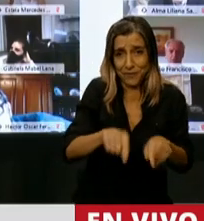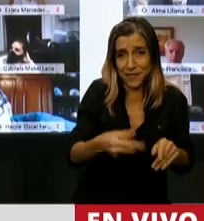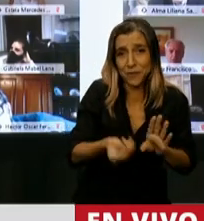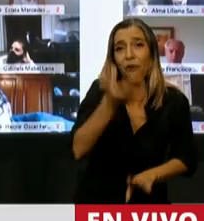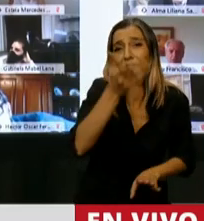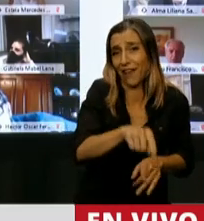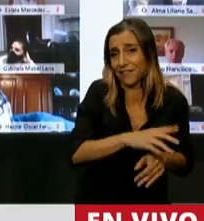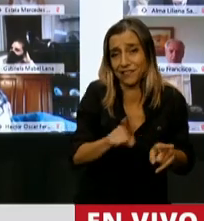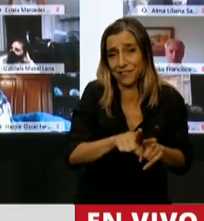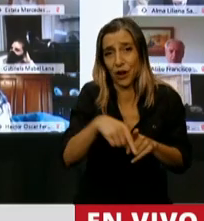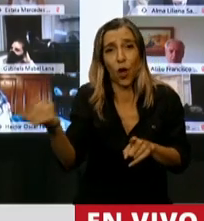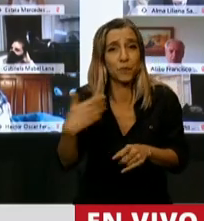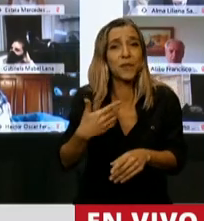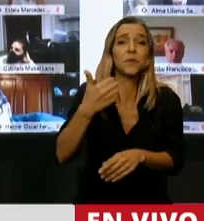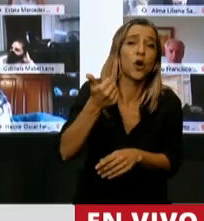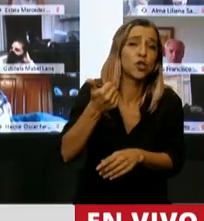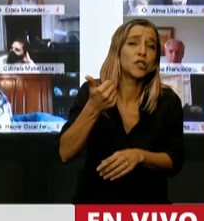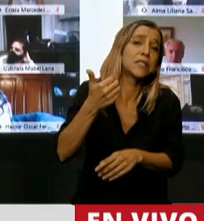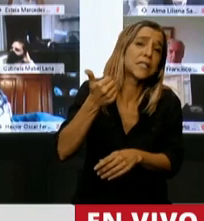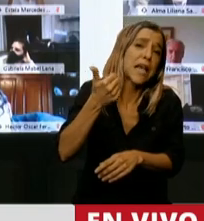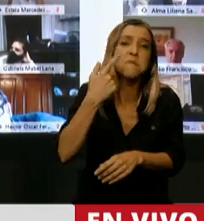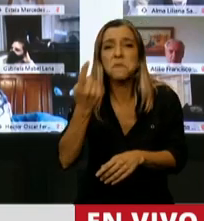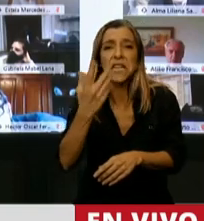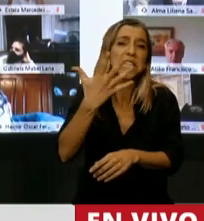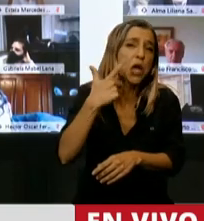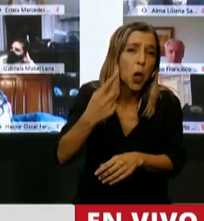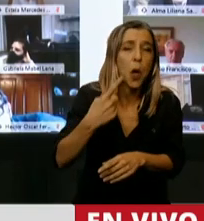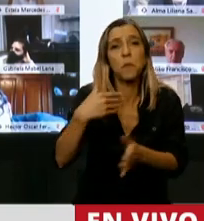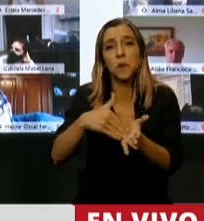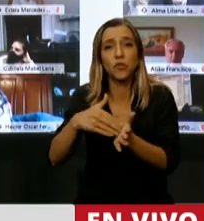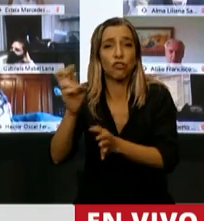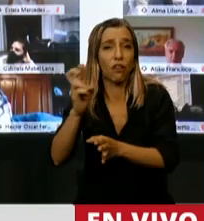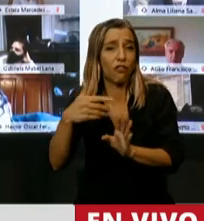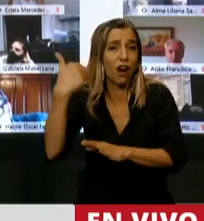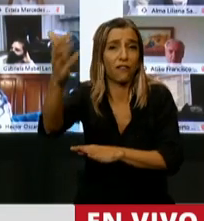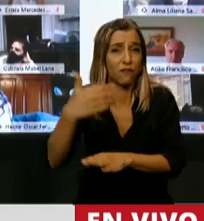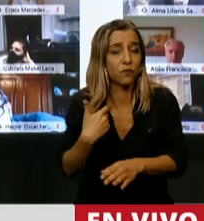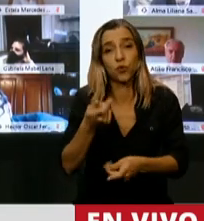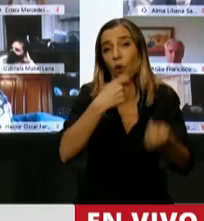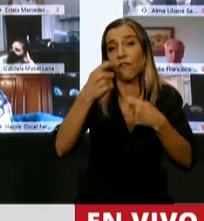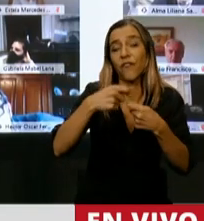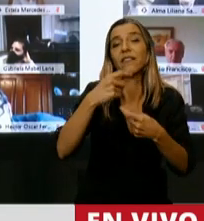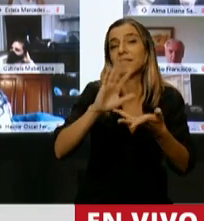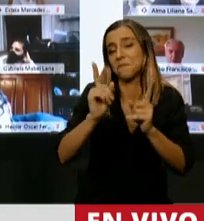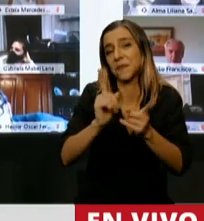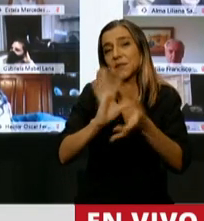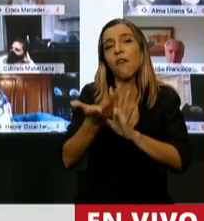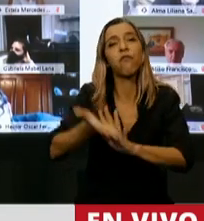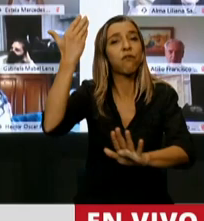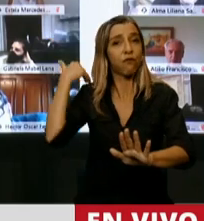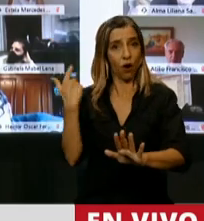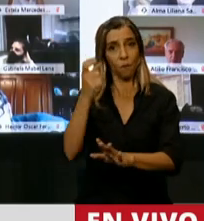con la cantidad, más de 5.000, 6.000 millones de dólares que se están vendiendo en el mercado de dólar futuro, como los vendió para llegar a las elecciones